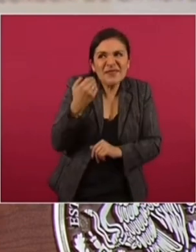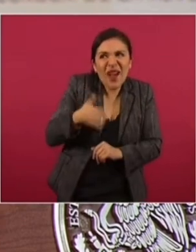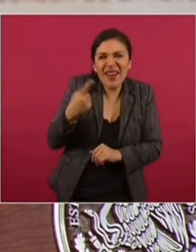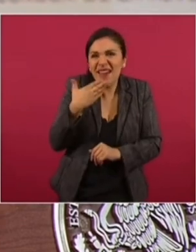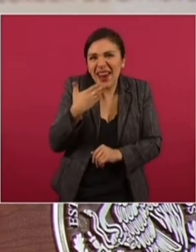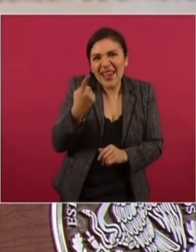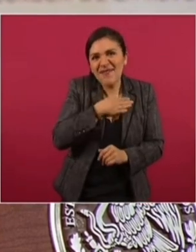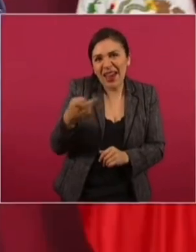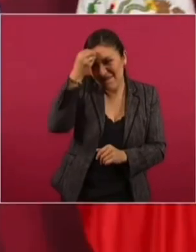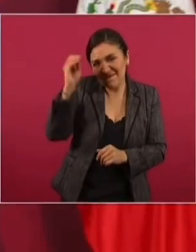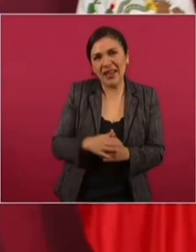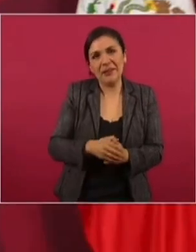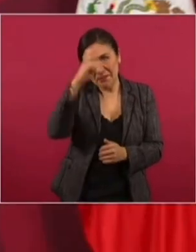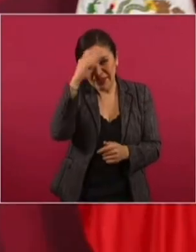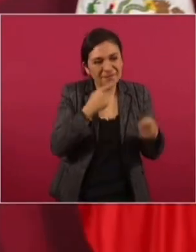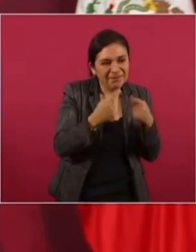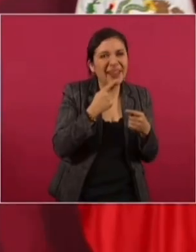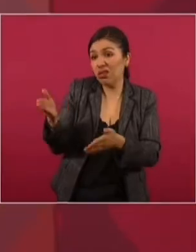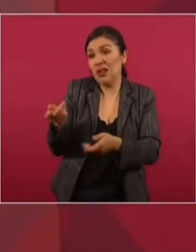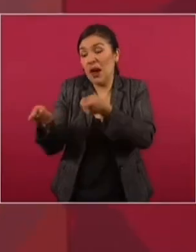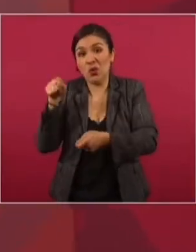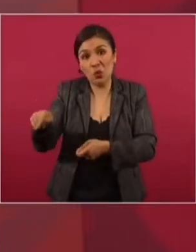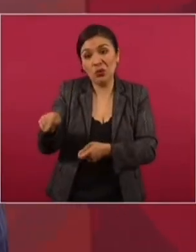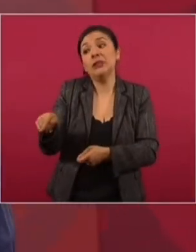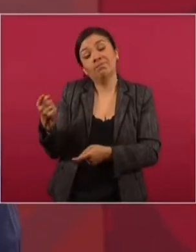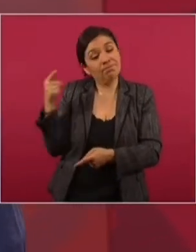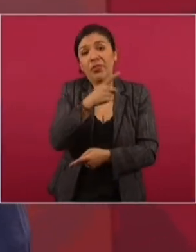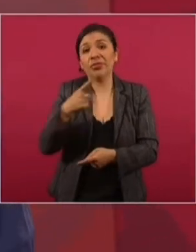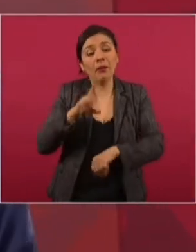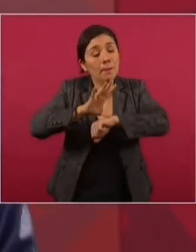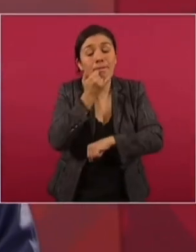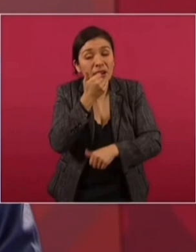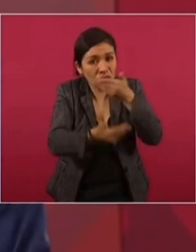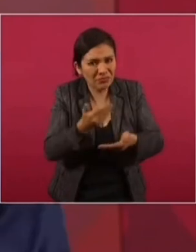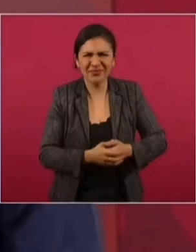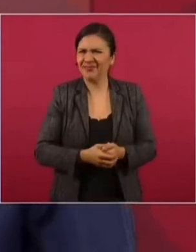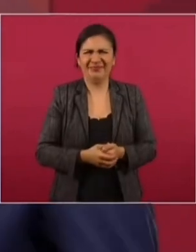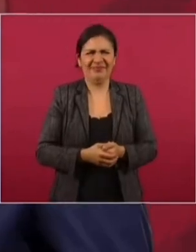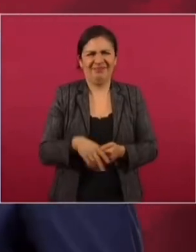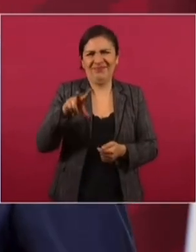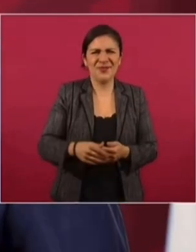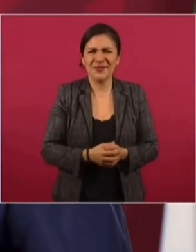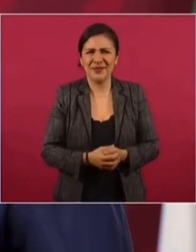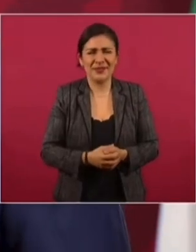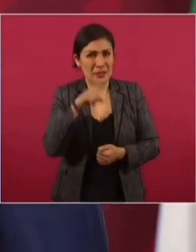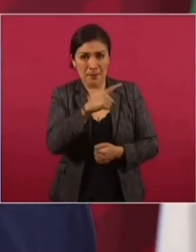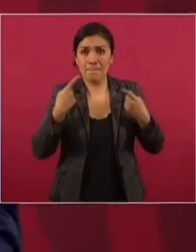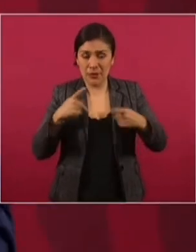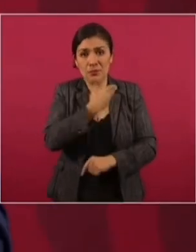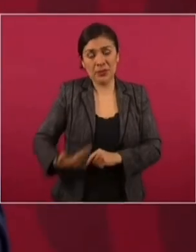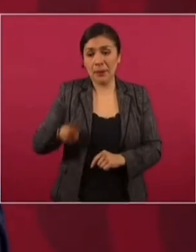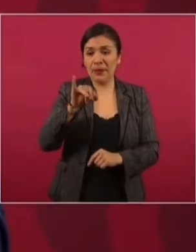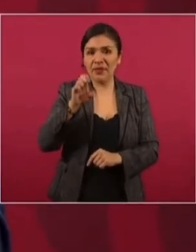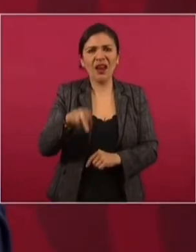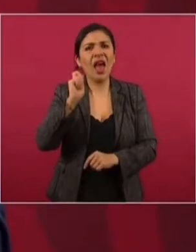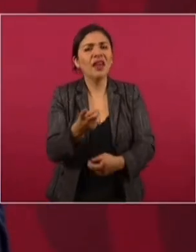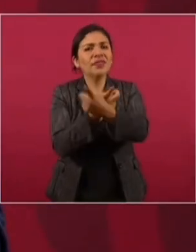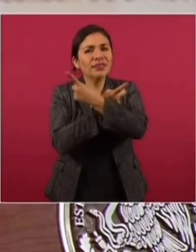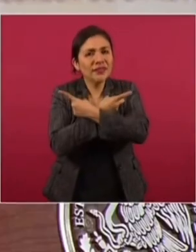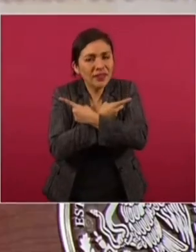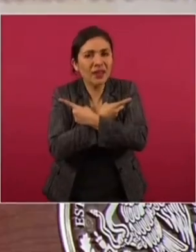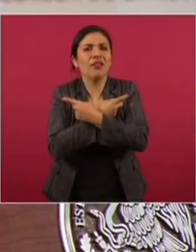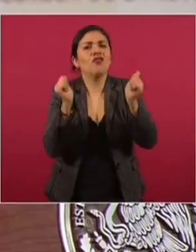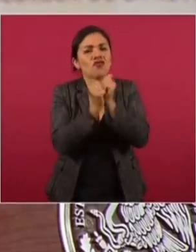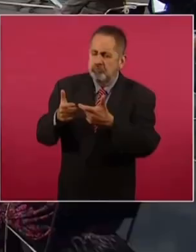hablando de que ahora sí. No, presidente Biden es una persona decente,